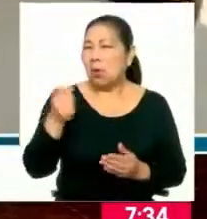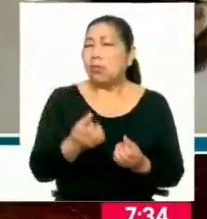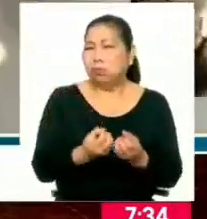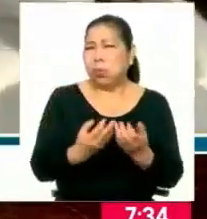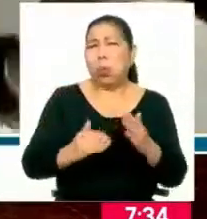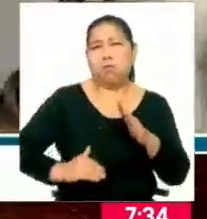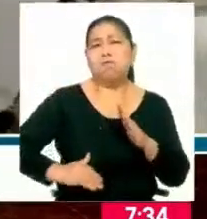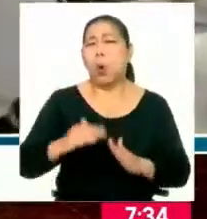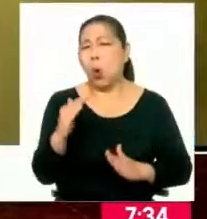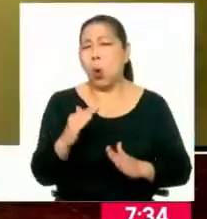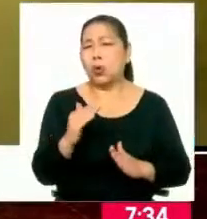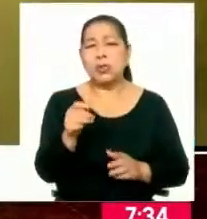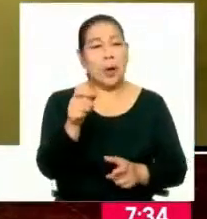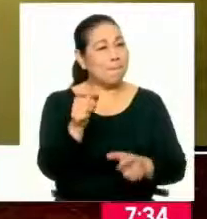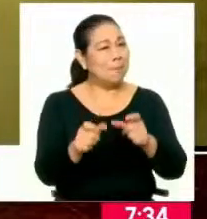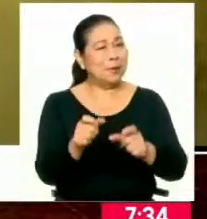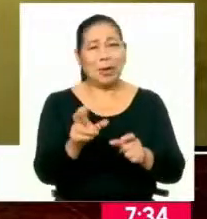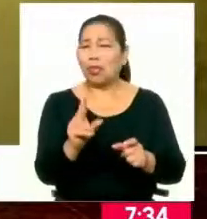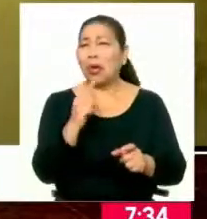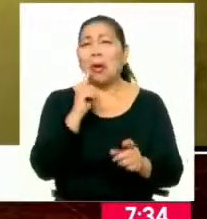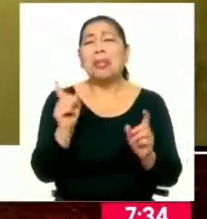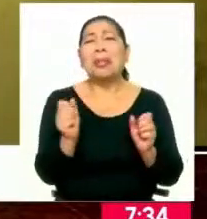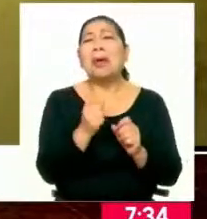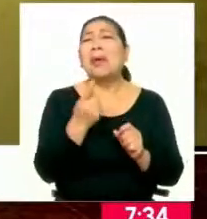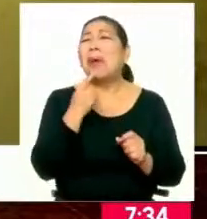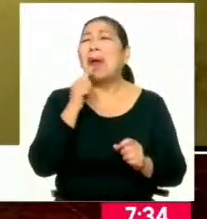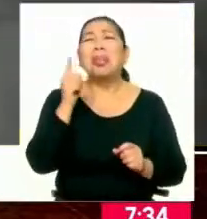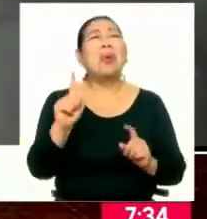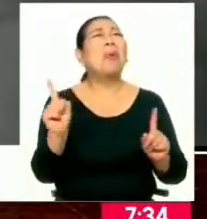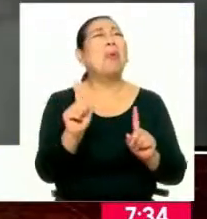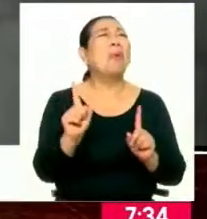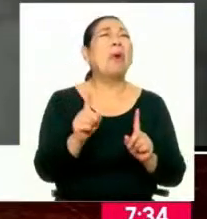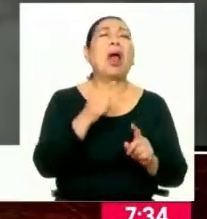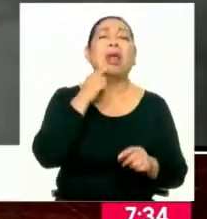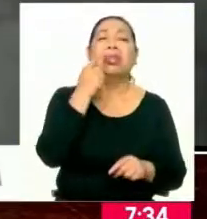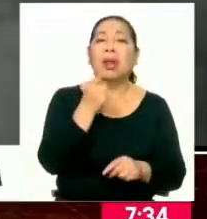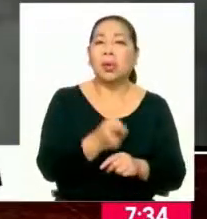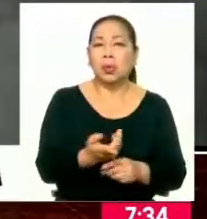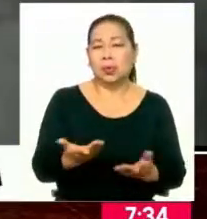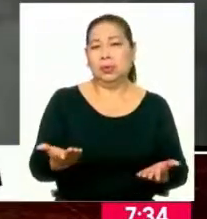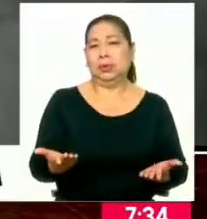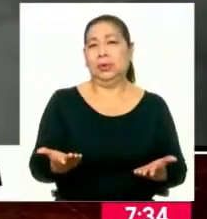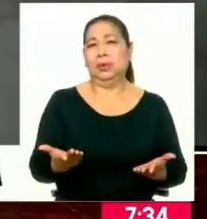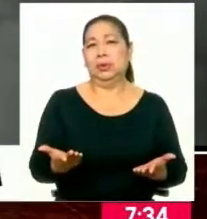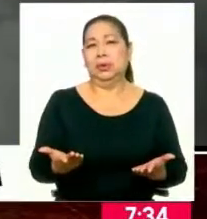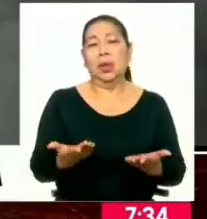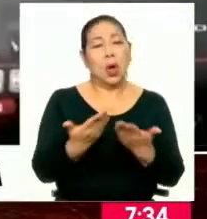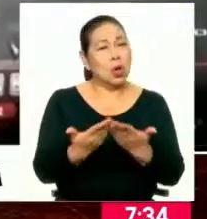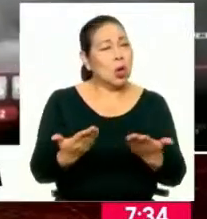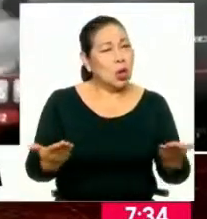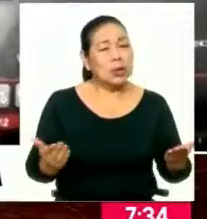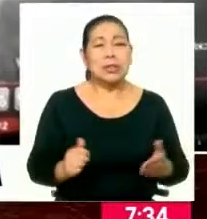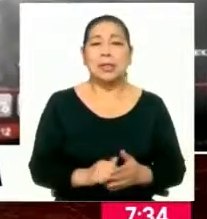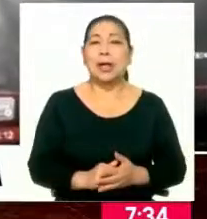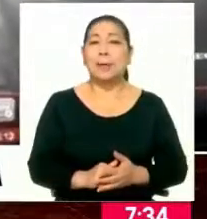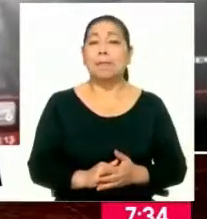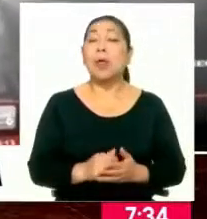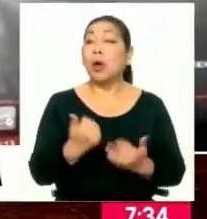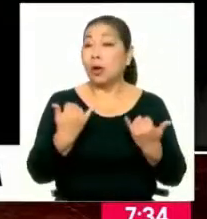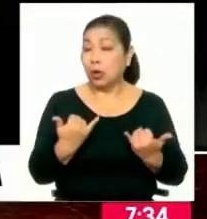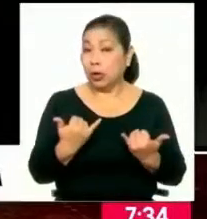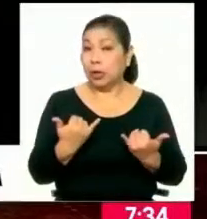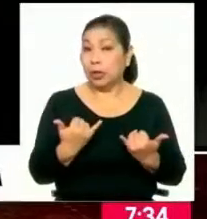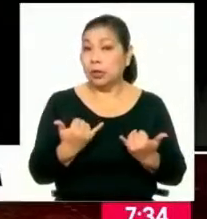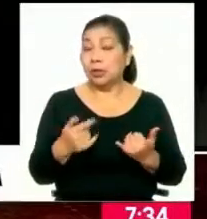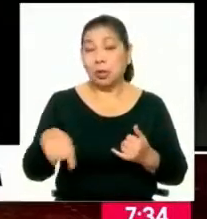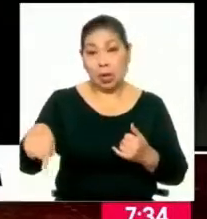bastante alto, de personas que no denuncian los delitos, sobre todo delitos asociados contra el patrimonio. Así que con esta